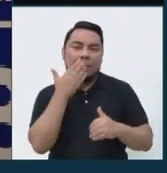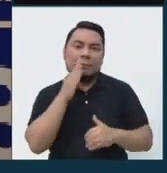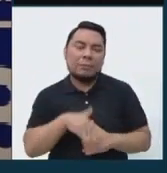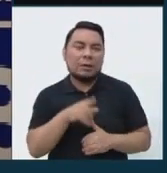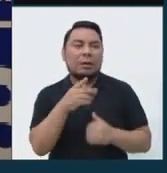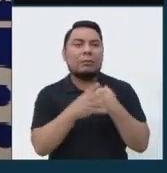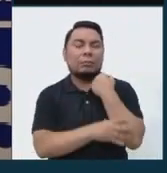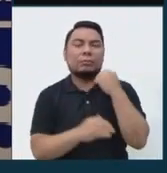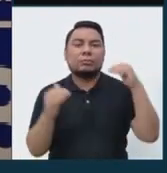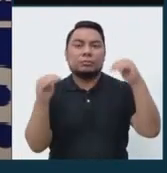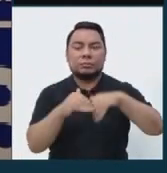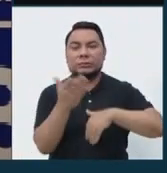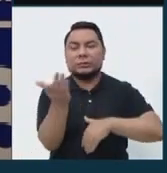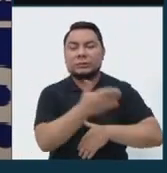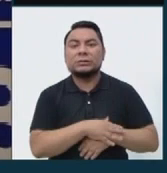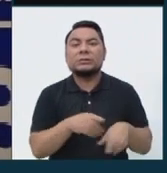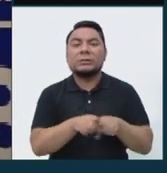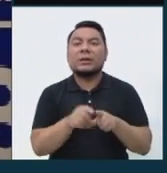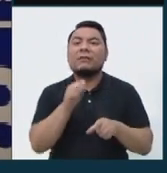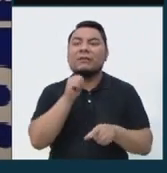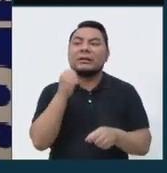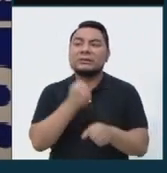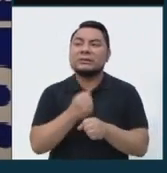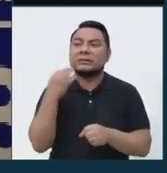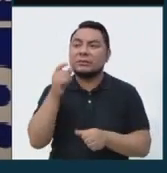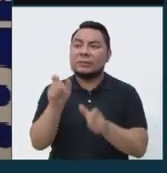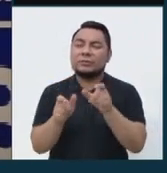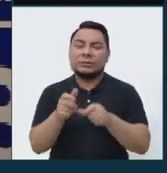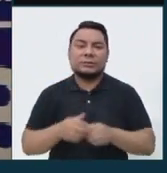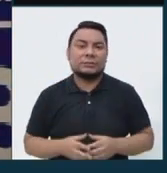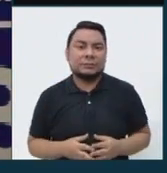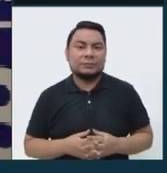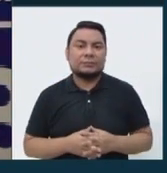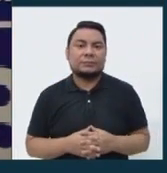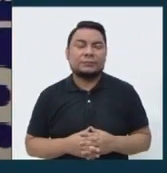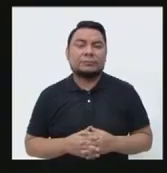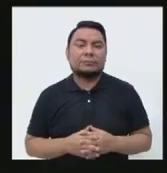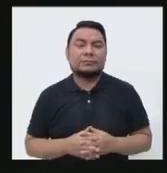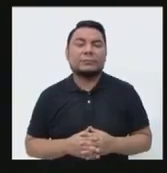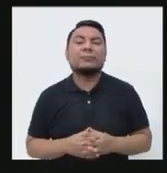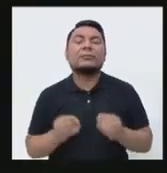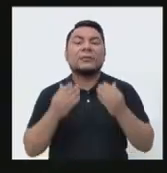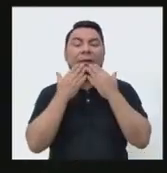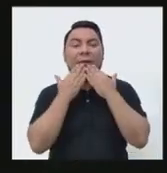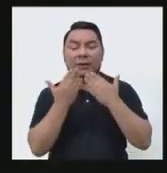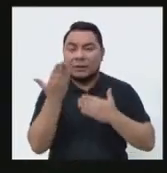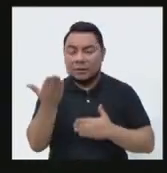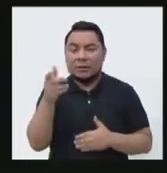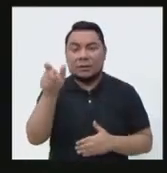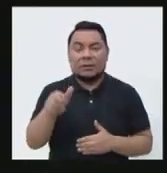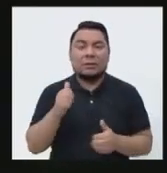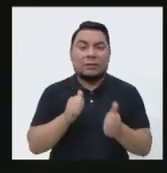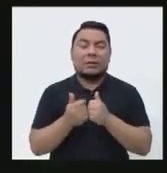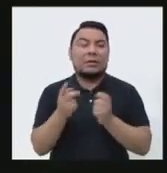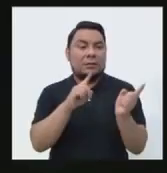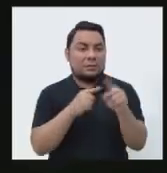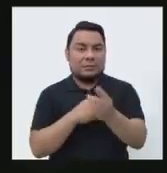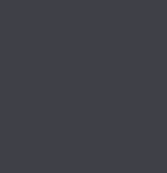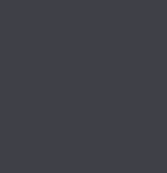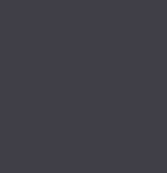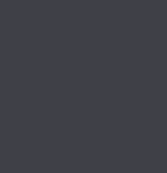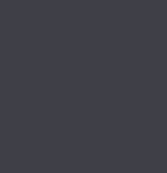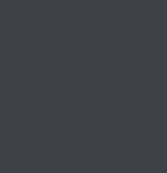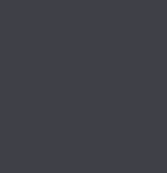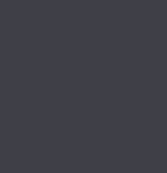estructurales y también de la falta siempre para los ciudadanos. Muchas gracias al candidato. Ahora viene la réplica.